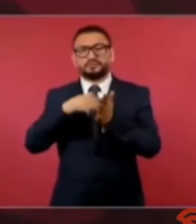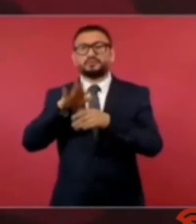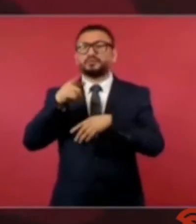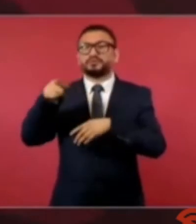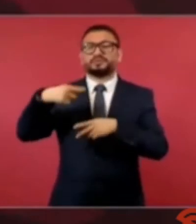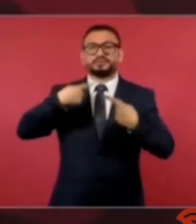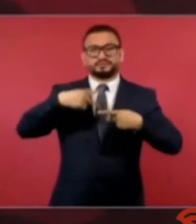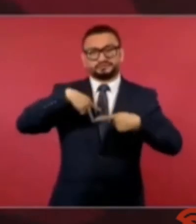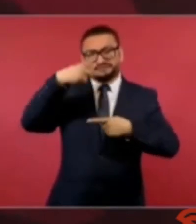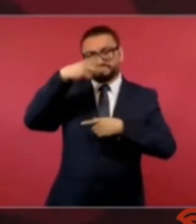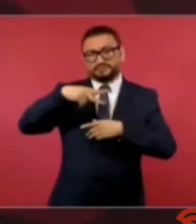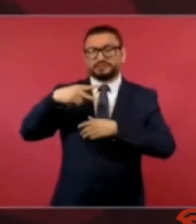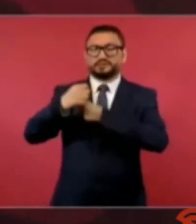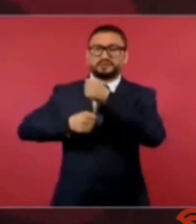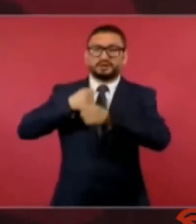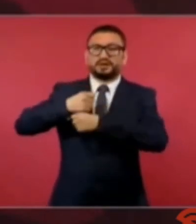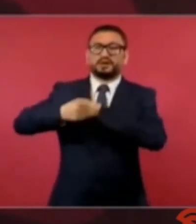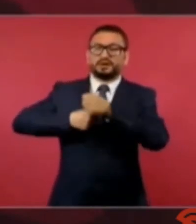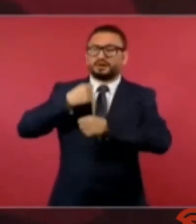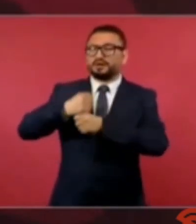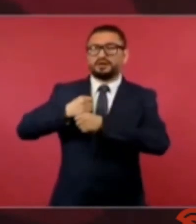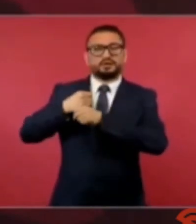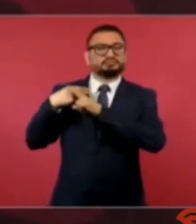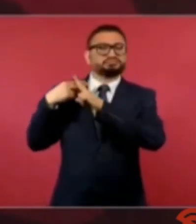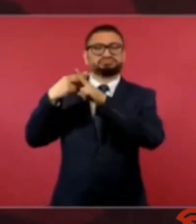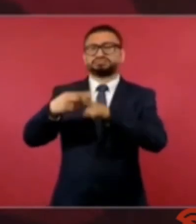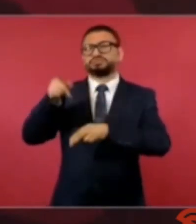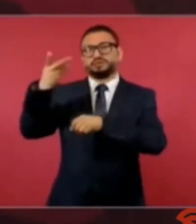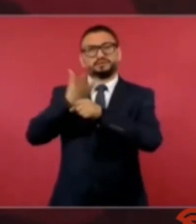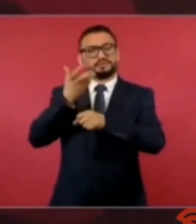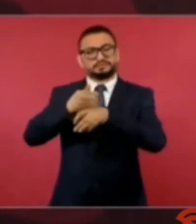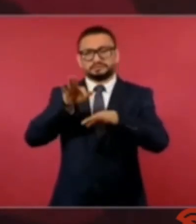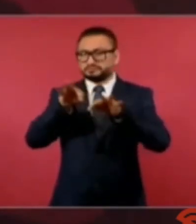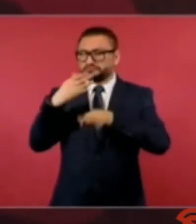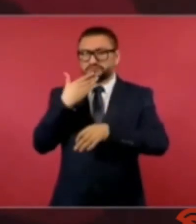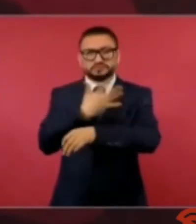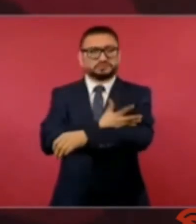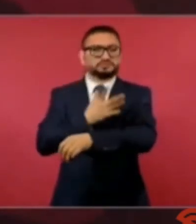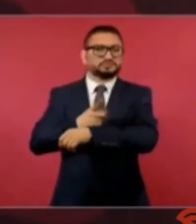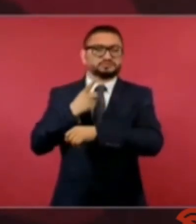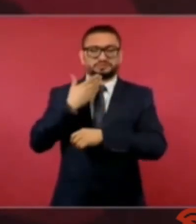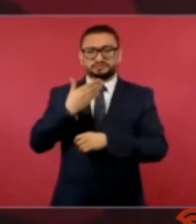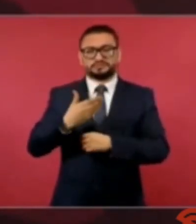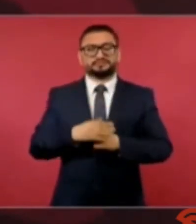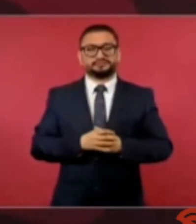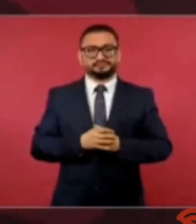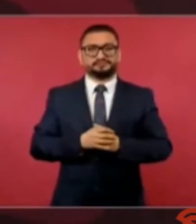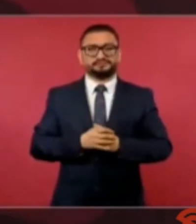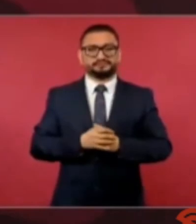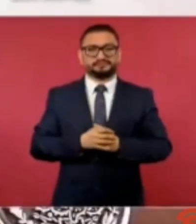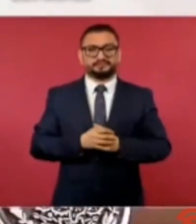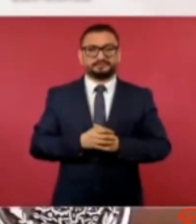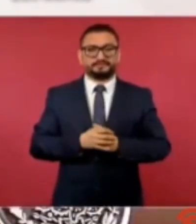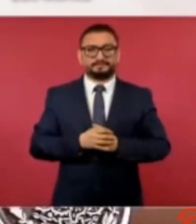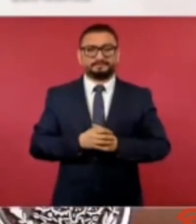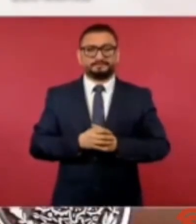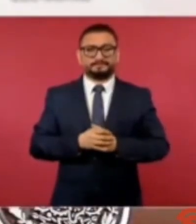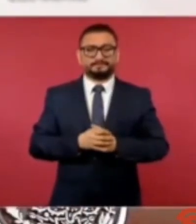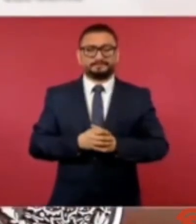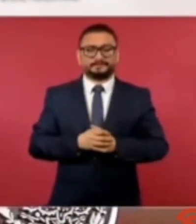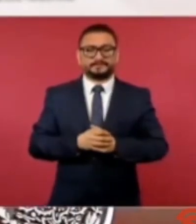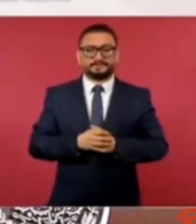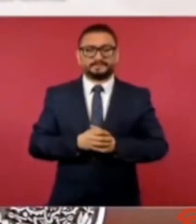años trabajando honradamente en Estados Unidos y no se les